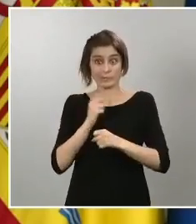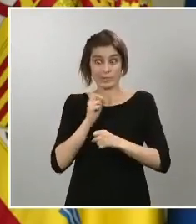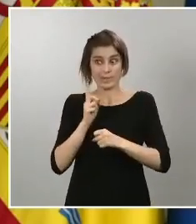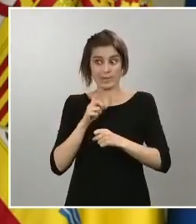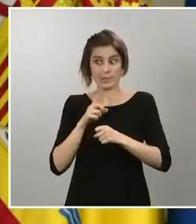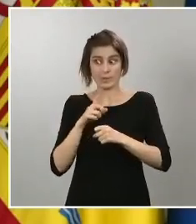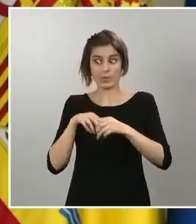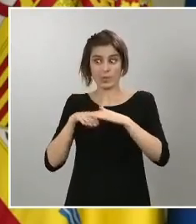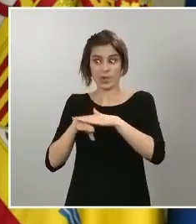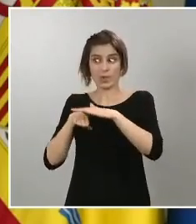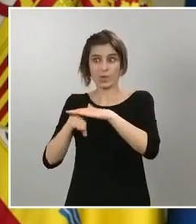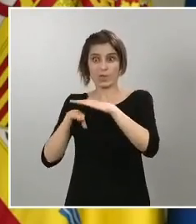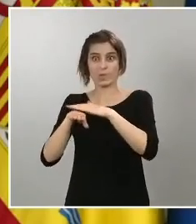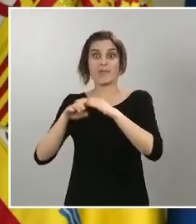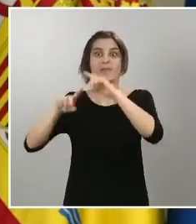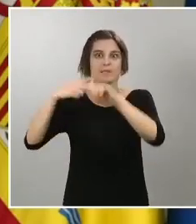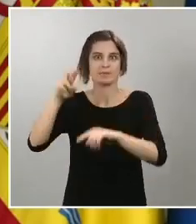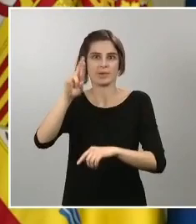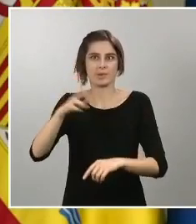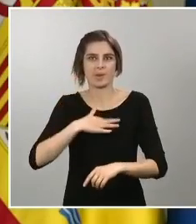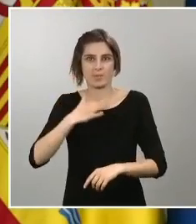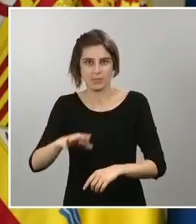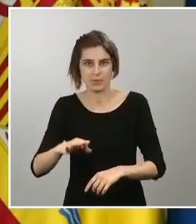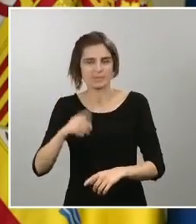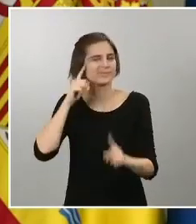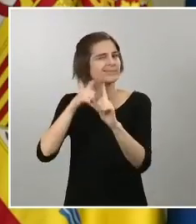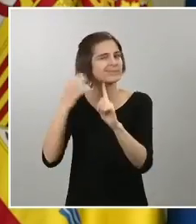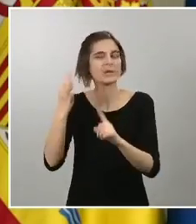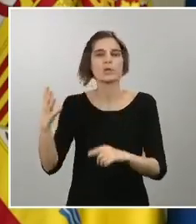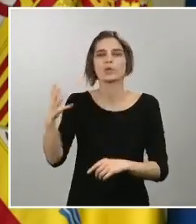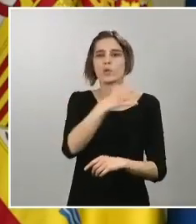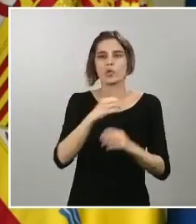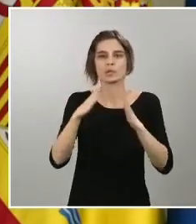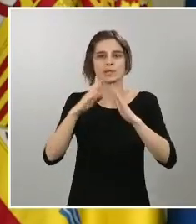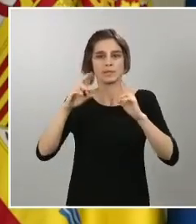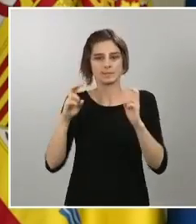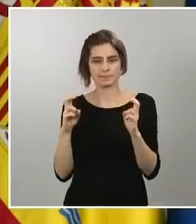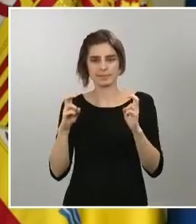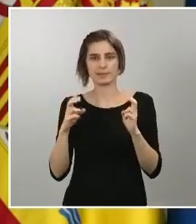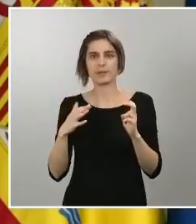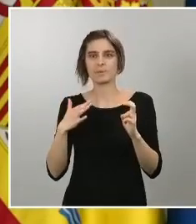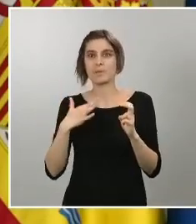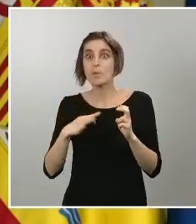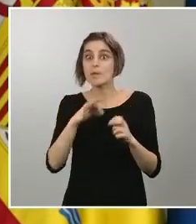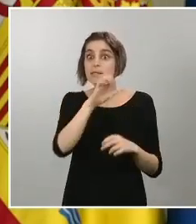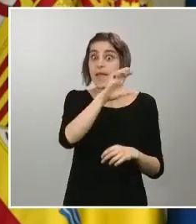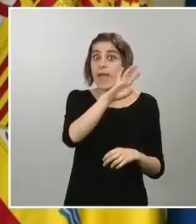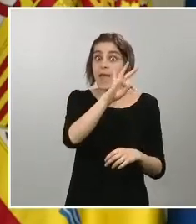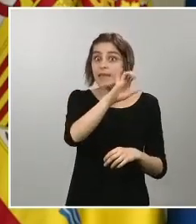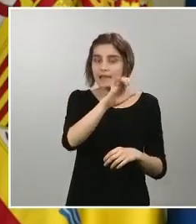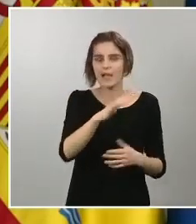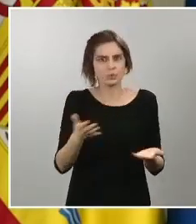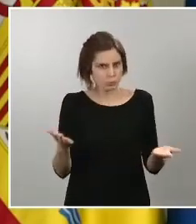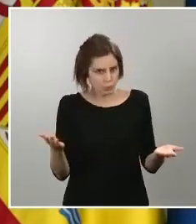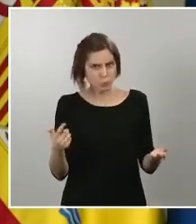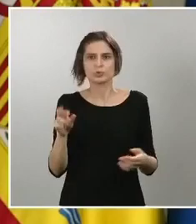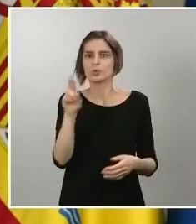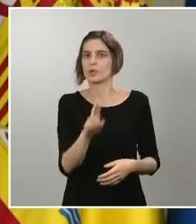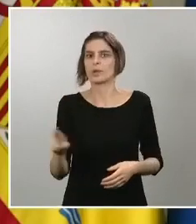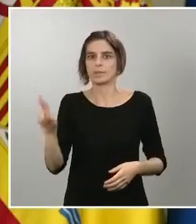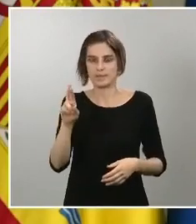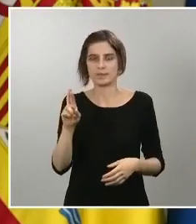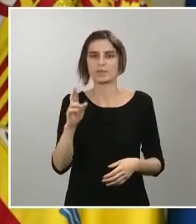¿se pueden hacer ERTE? claro que sí vuelvo a repetir si hay un ERTE en la actualidad que ha consistido no en la